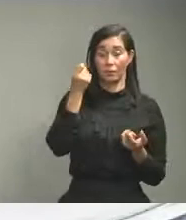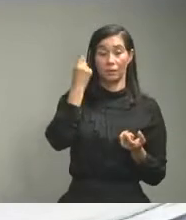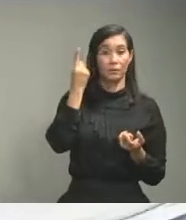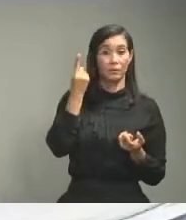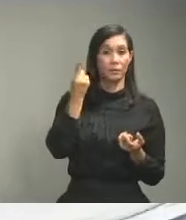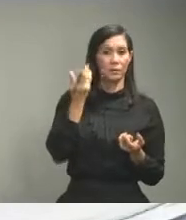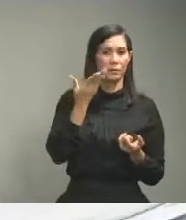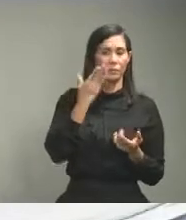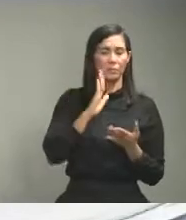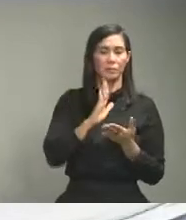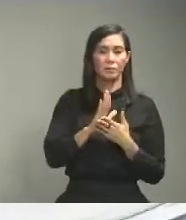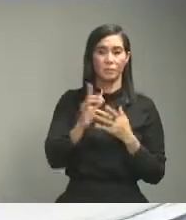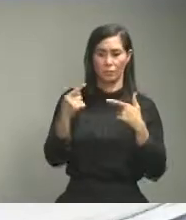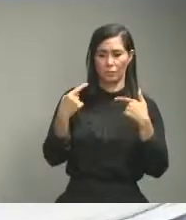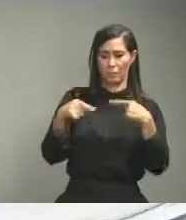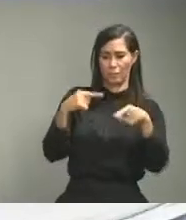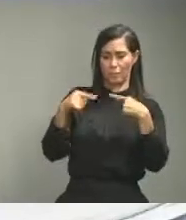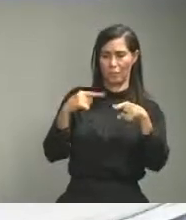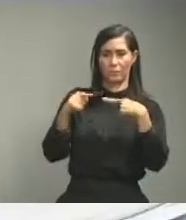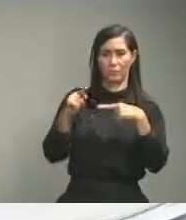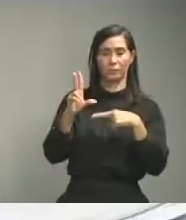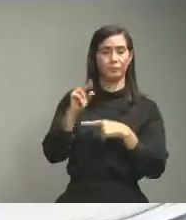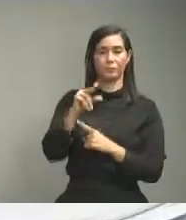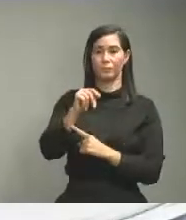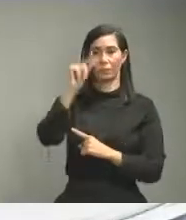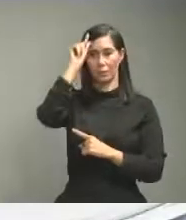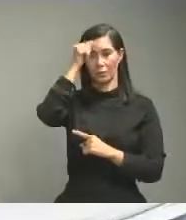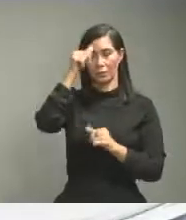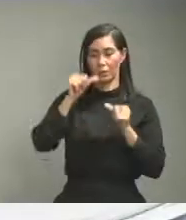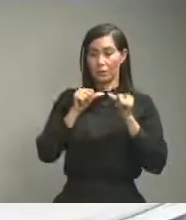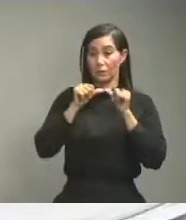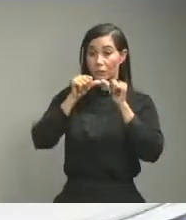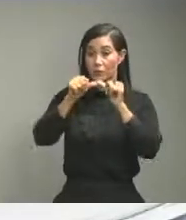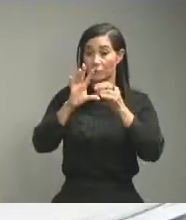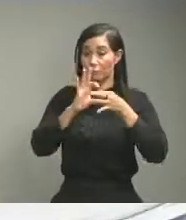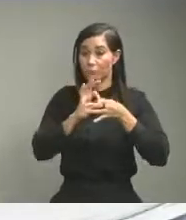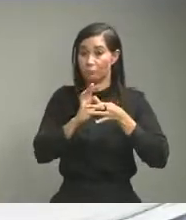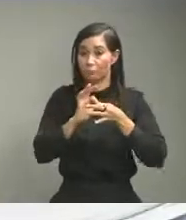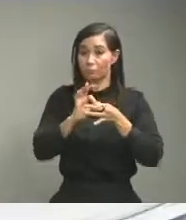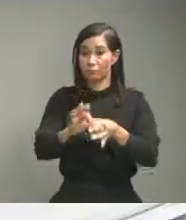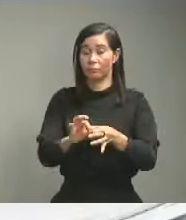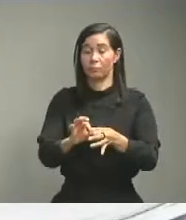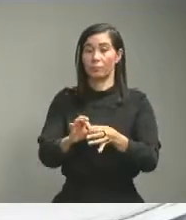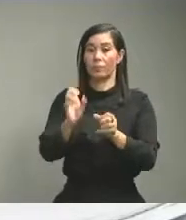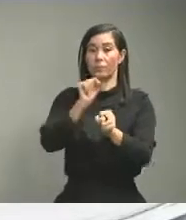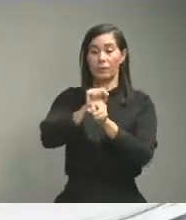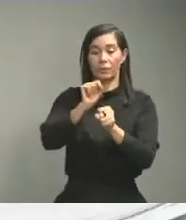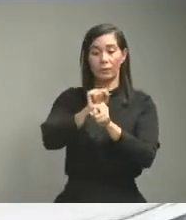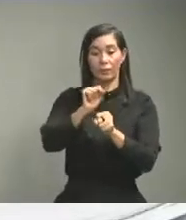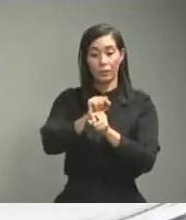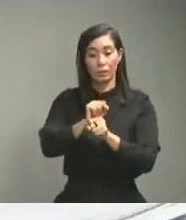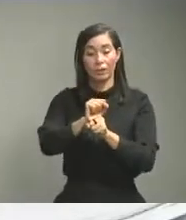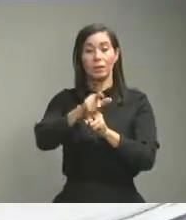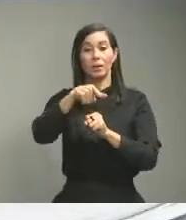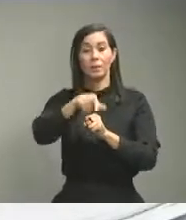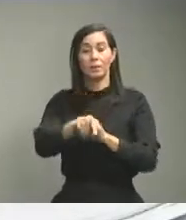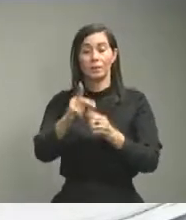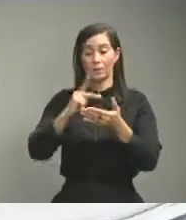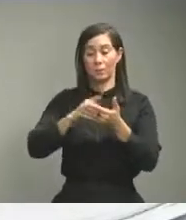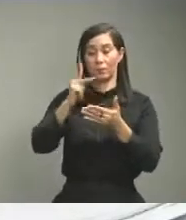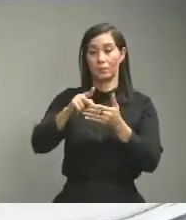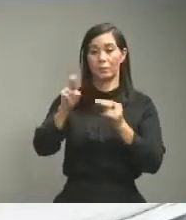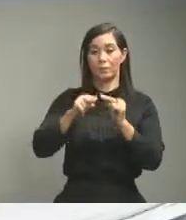pero no hay confrontaciones el gobierno sigue unificado en la realización y desarrollo del plan